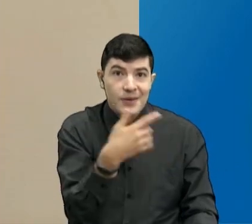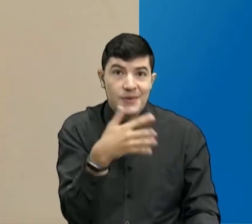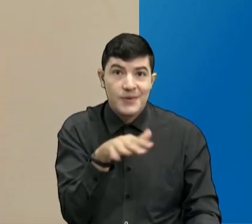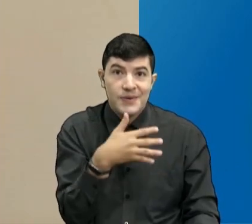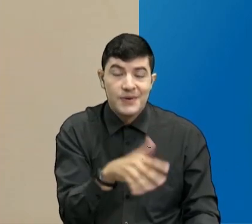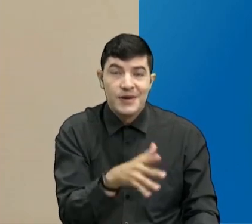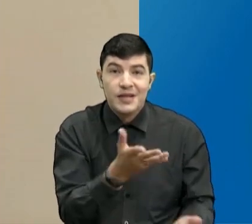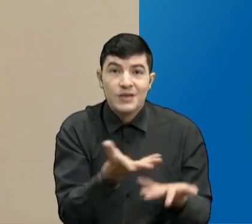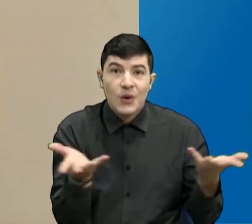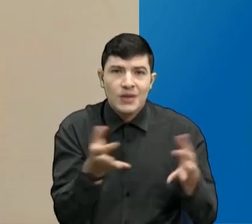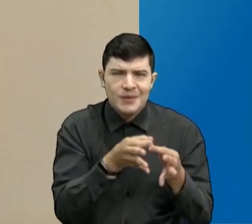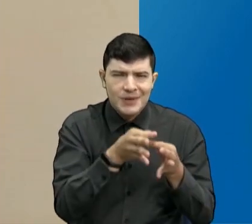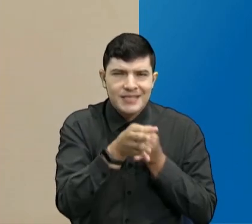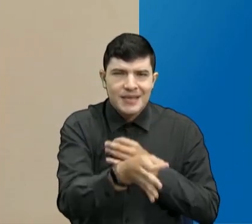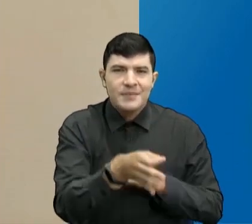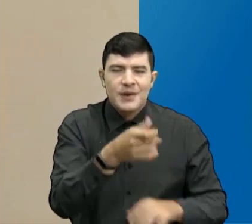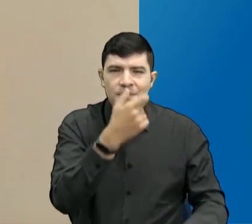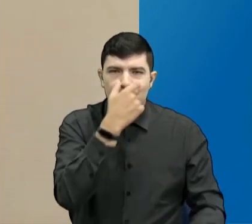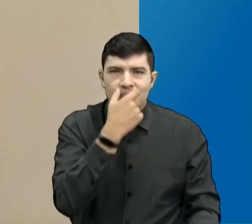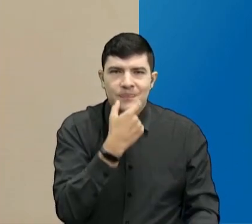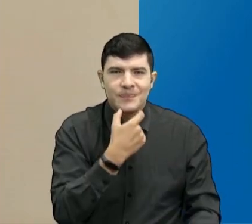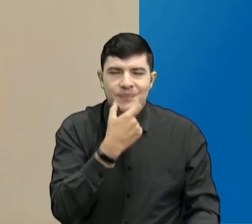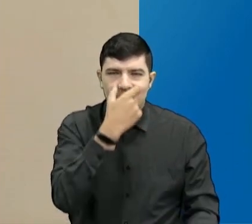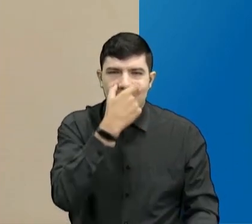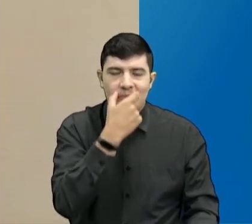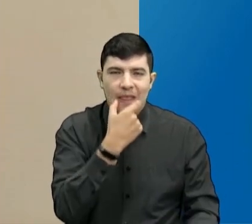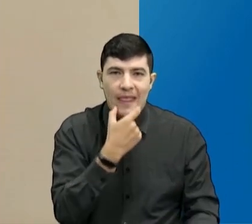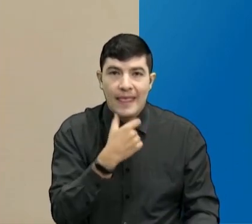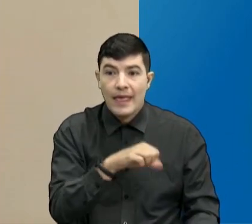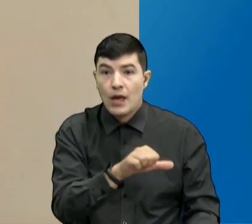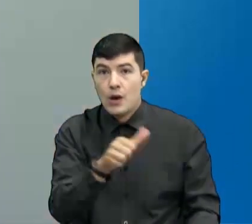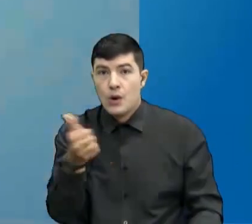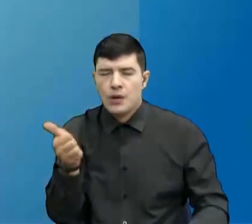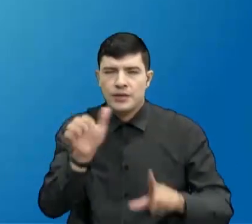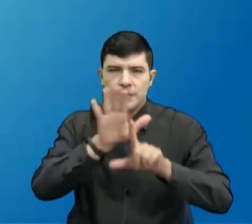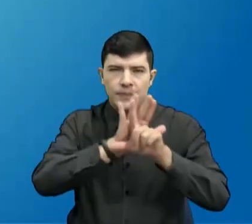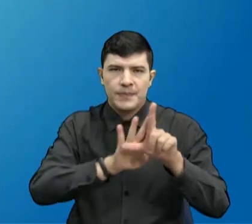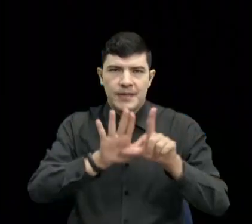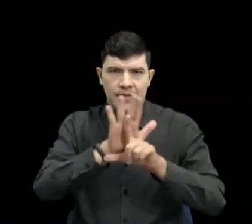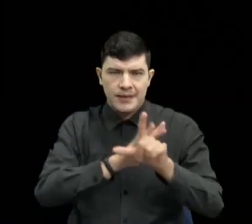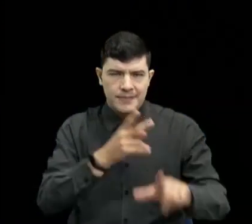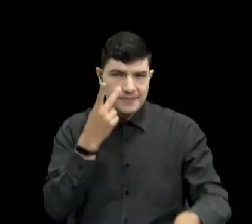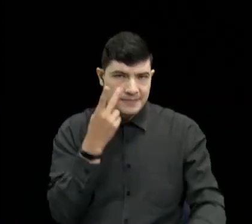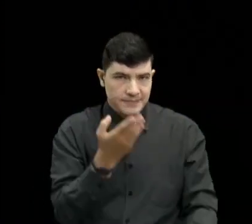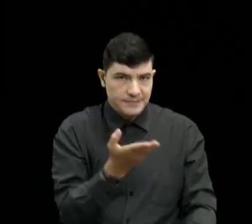saludando hoy desde San Vicente de Chucurí. Tenemos otro videíto por allí.